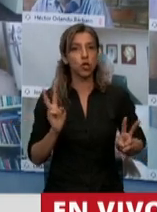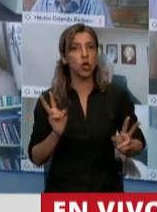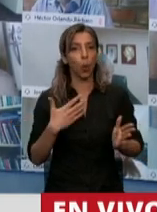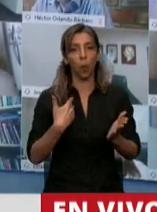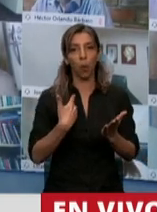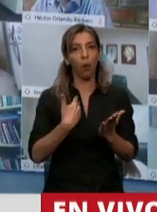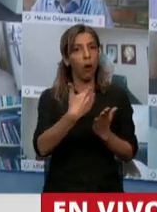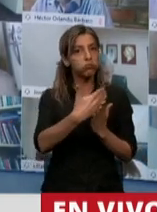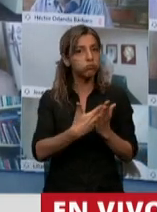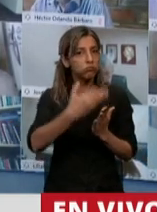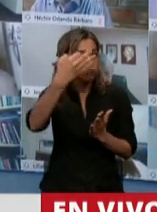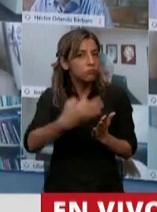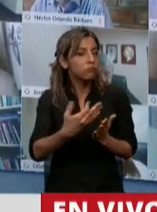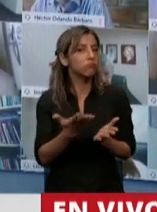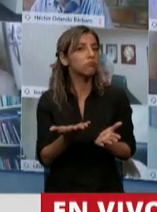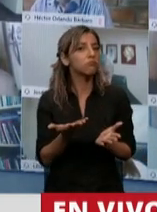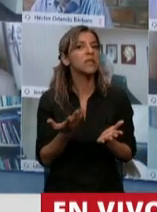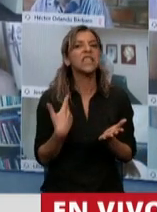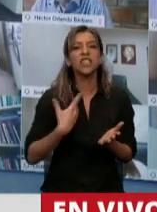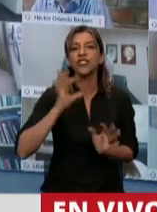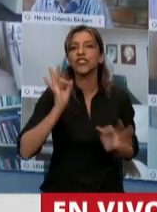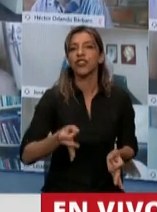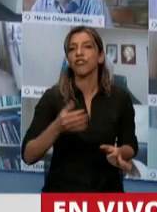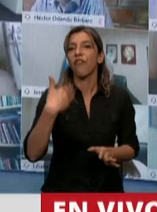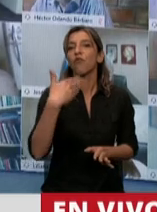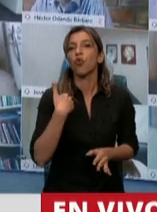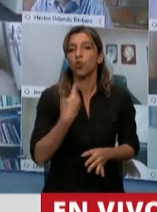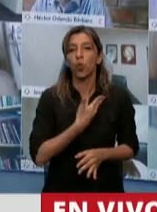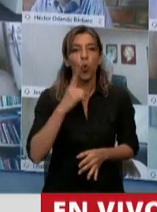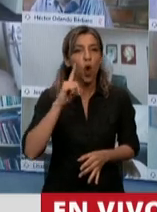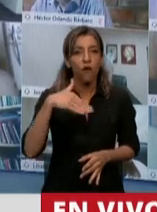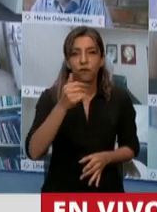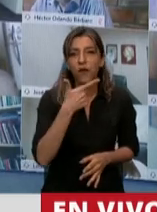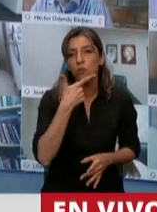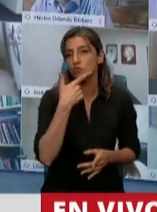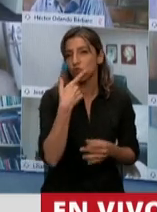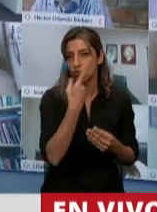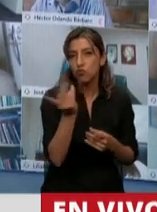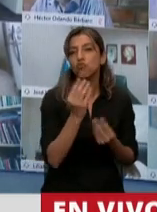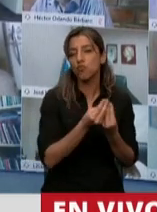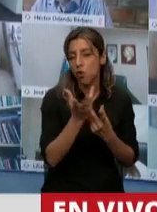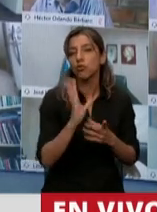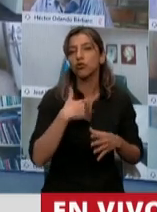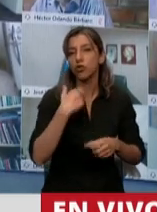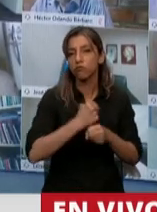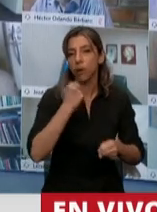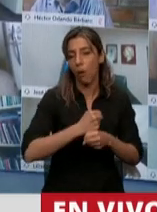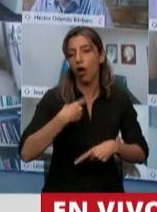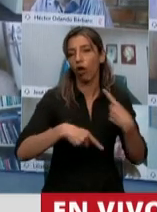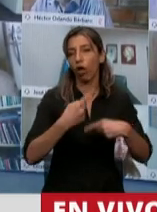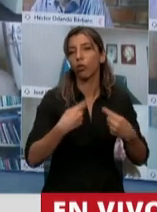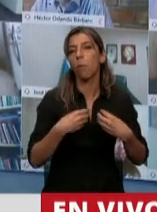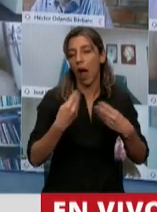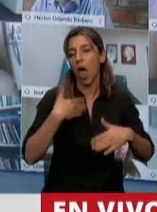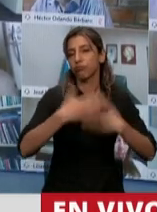cuadro que seguramente como Daniel Filmus va a llevar adelante la tarea que tiene entre manos. Adelanto el voto